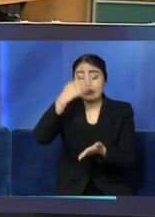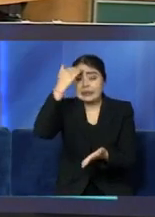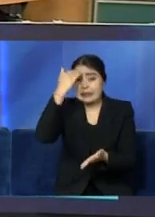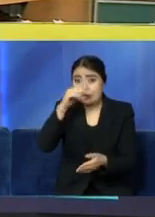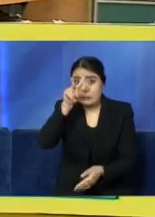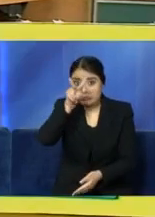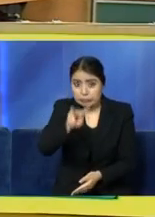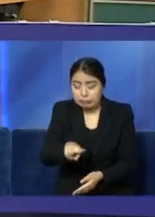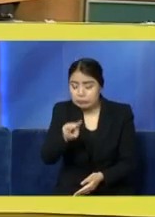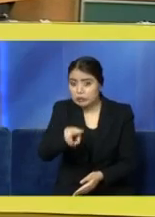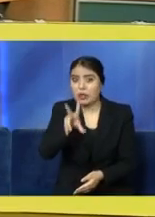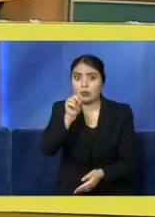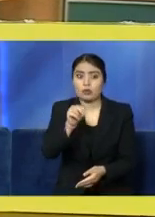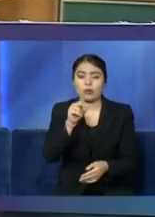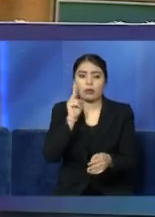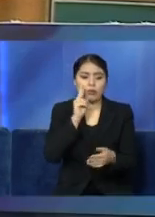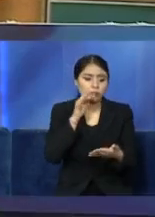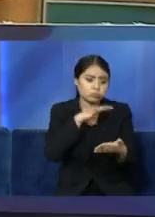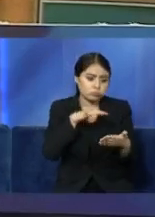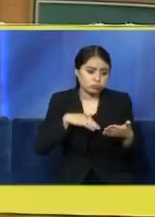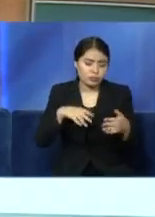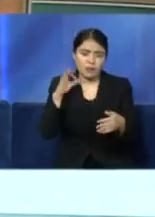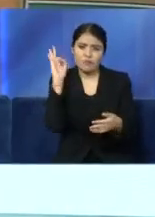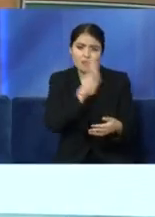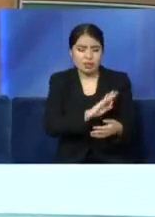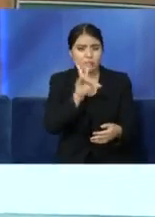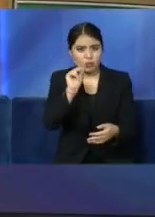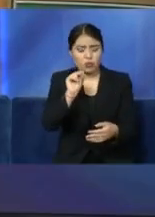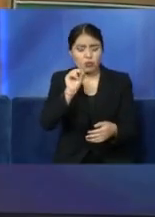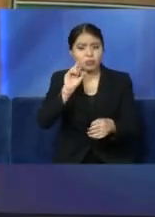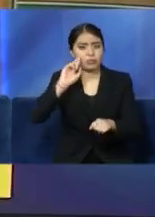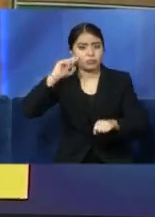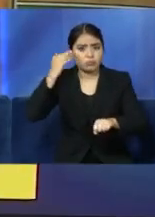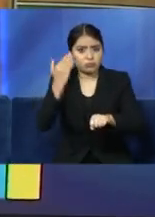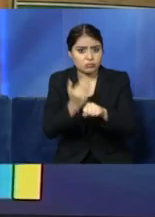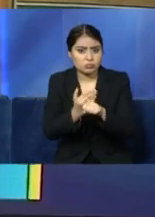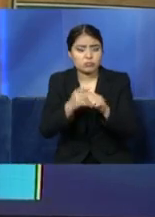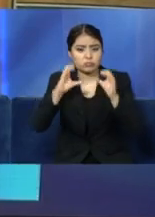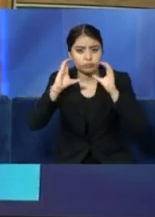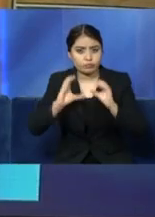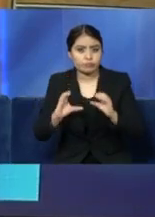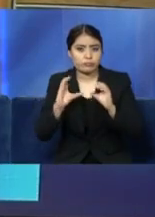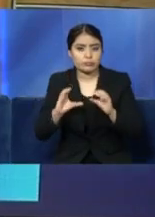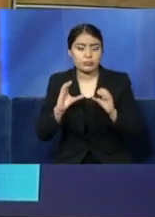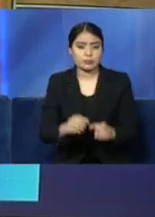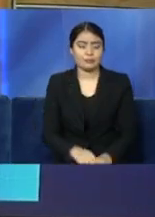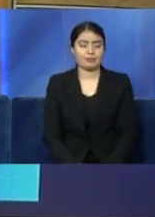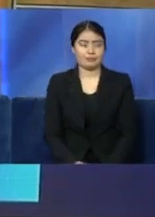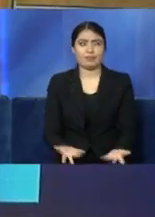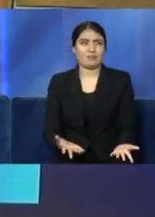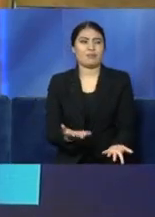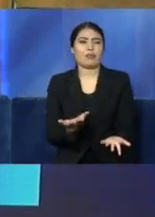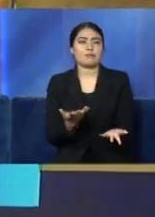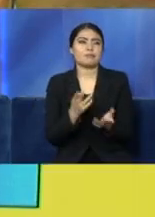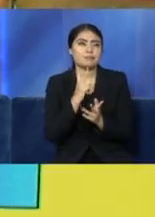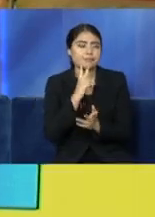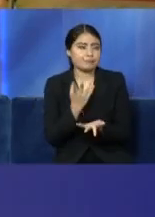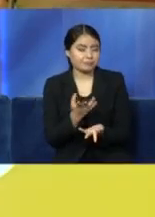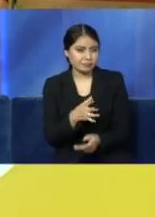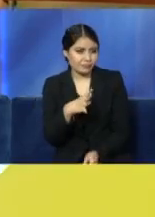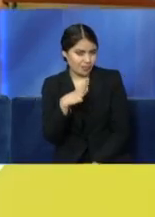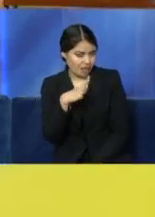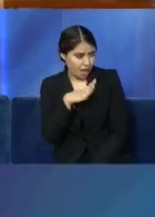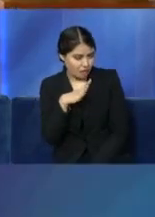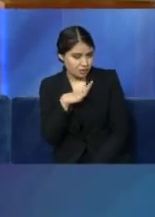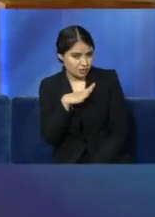en este caso y que optemos de manera responsable para poder dar frente a esta pandemia. A ver, Marta, ¿hay casos